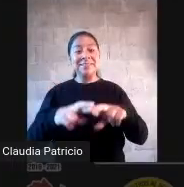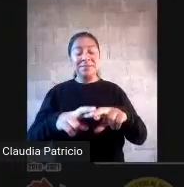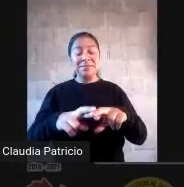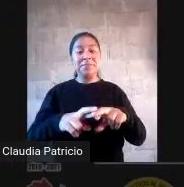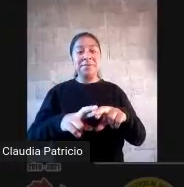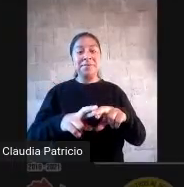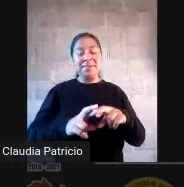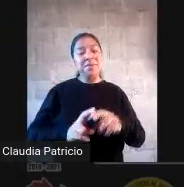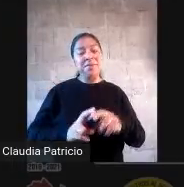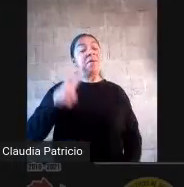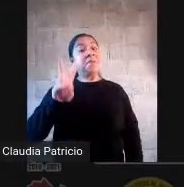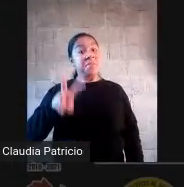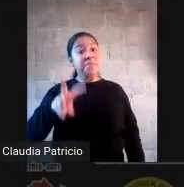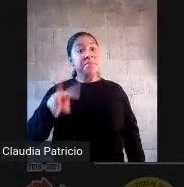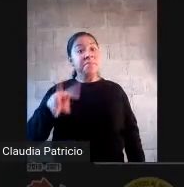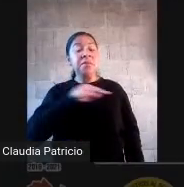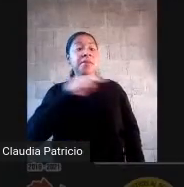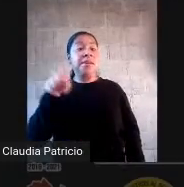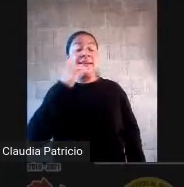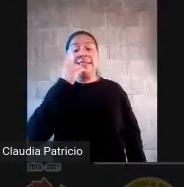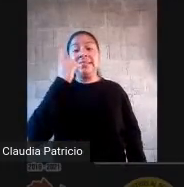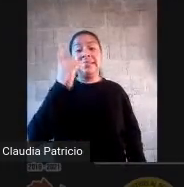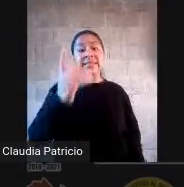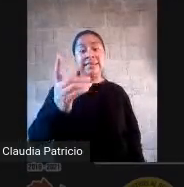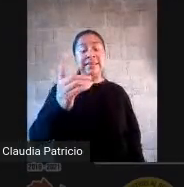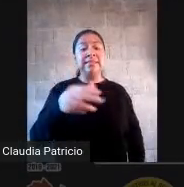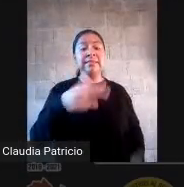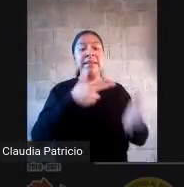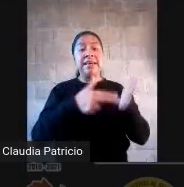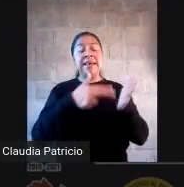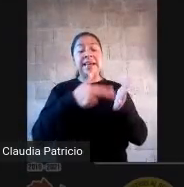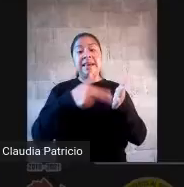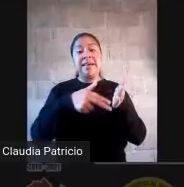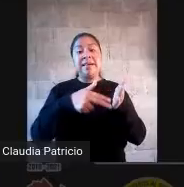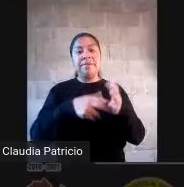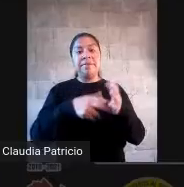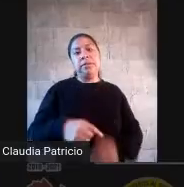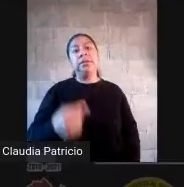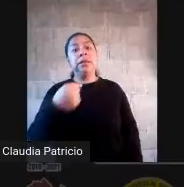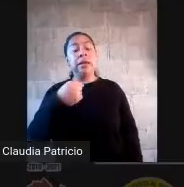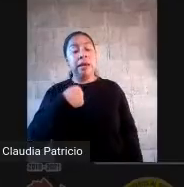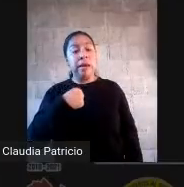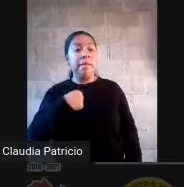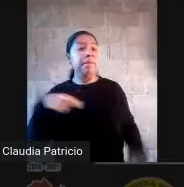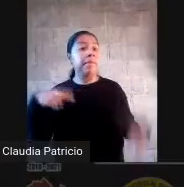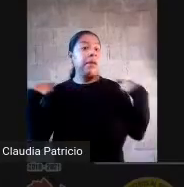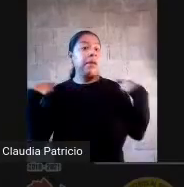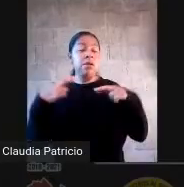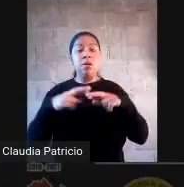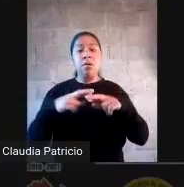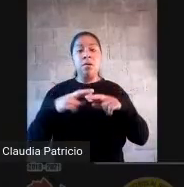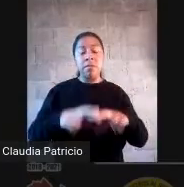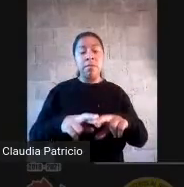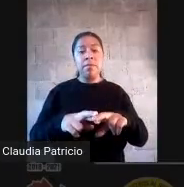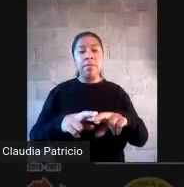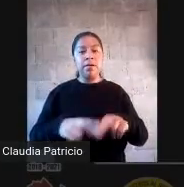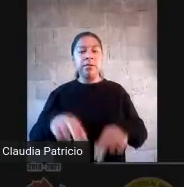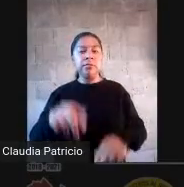acerca de sus herramientas. Eso a mí como docente al frente, como la maestra por un rato,